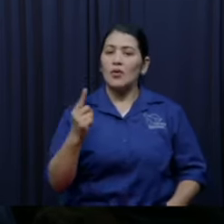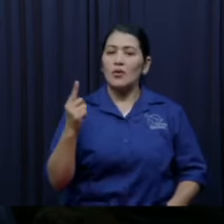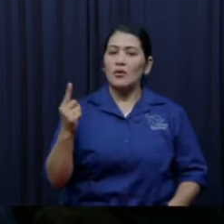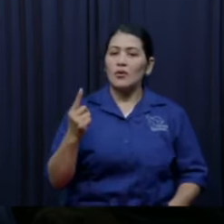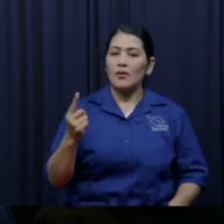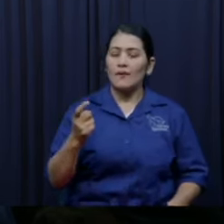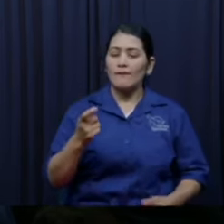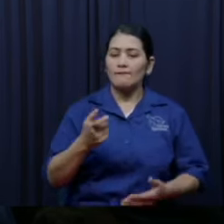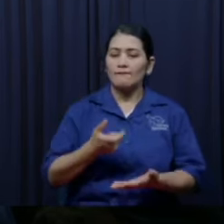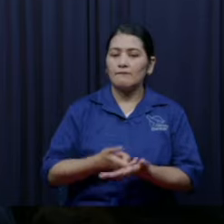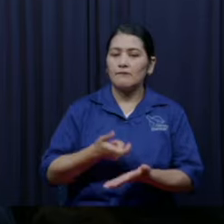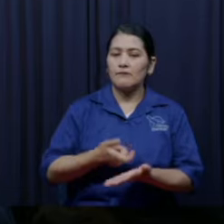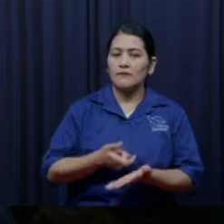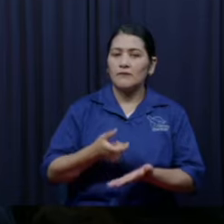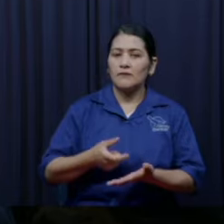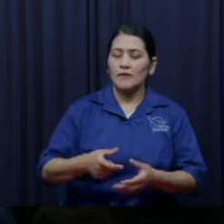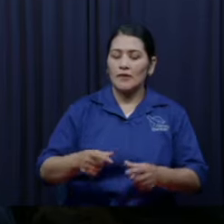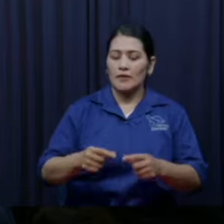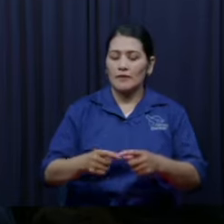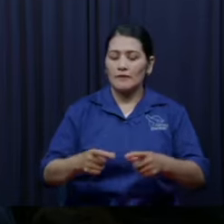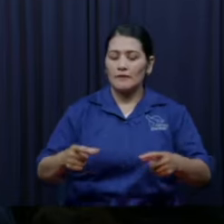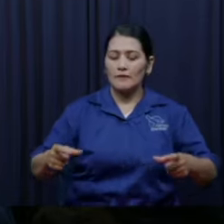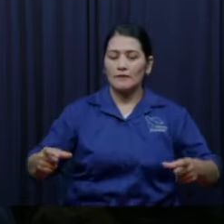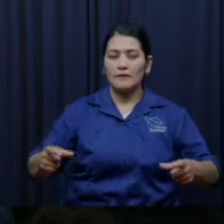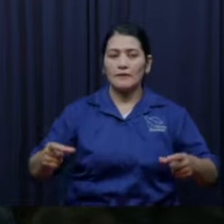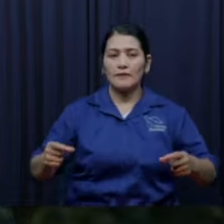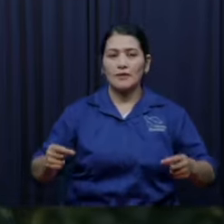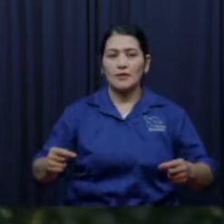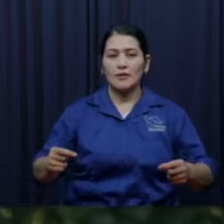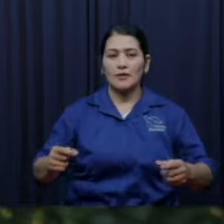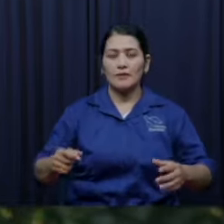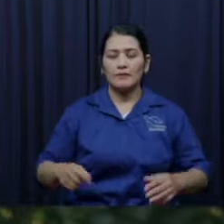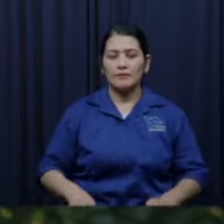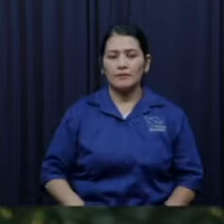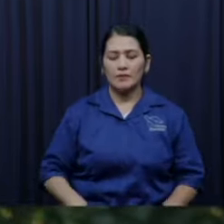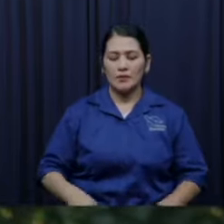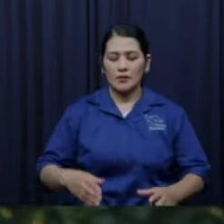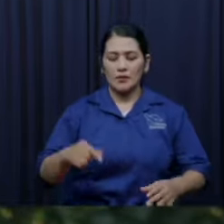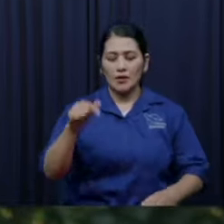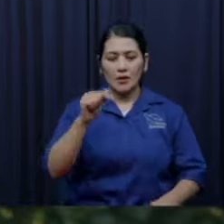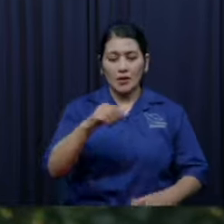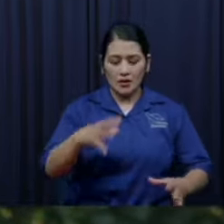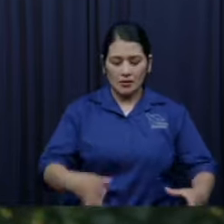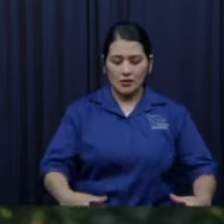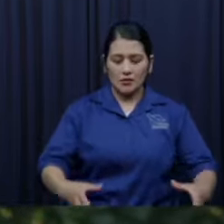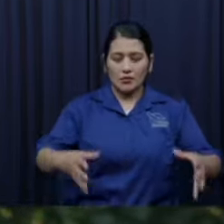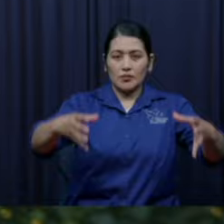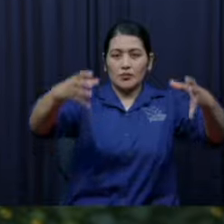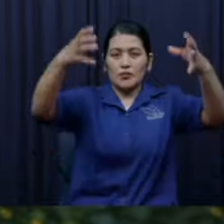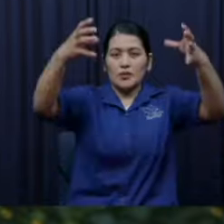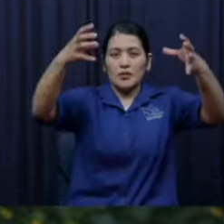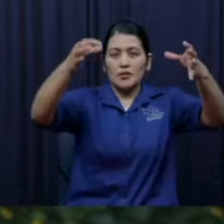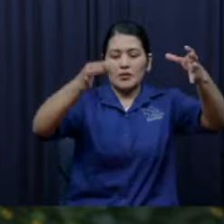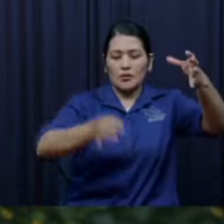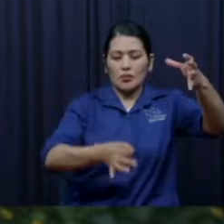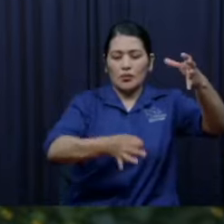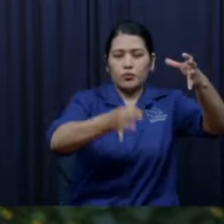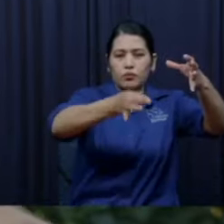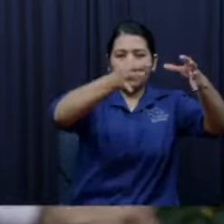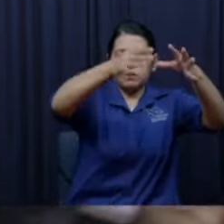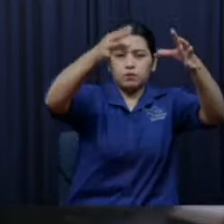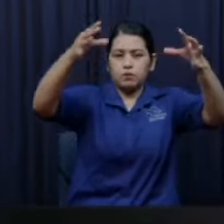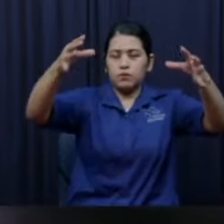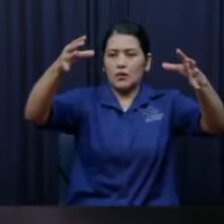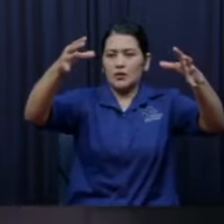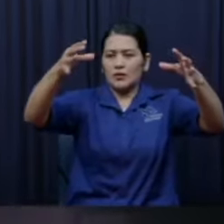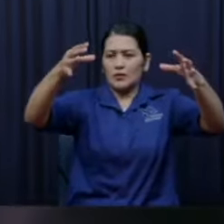de billetes todo esto van a tirarlo al mar porque estaba cerca del mar entonces los servidores